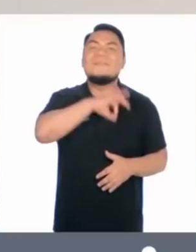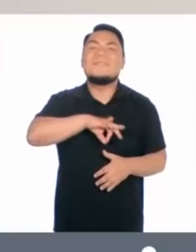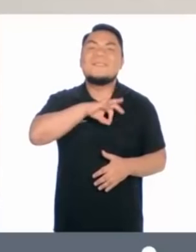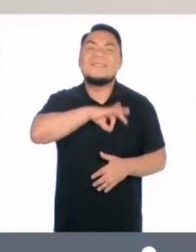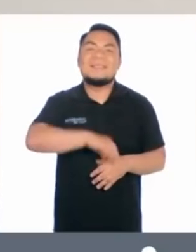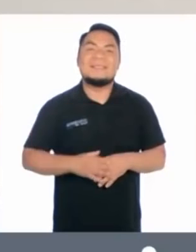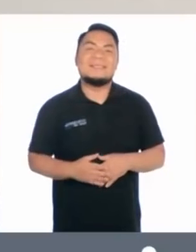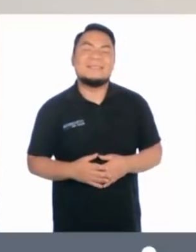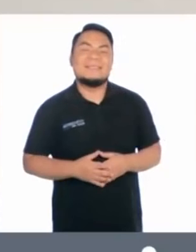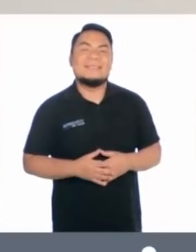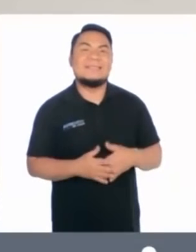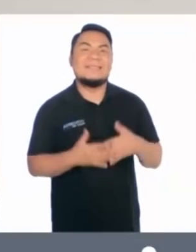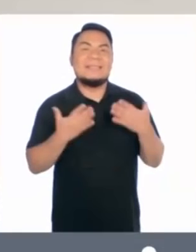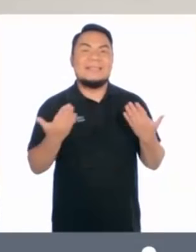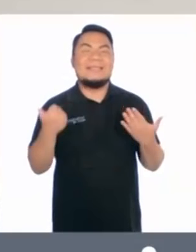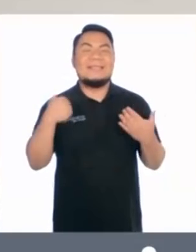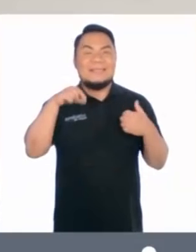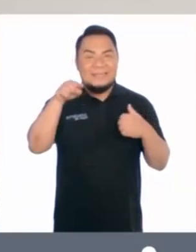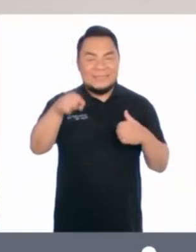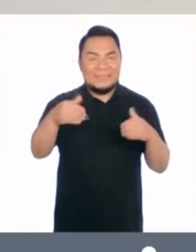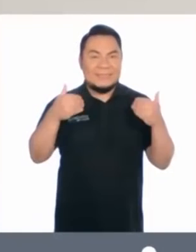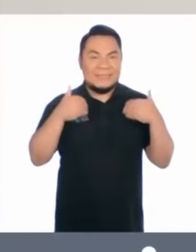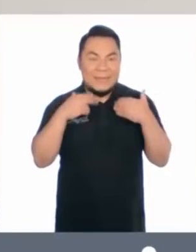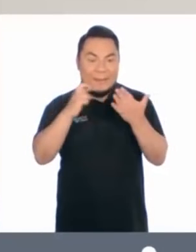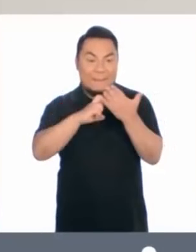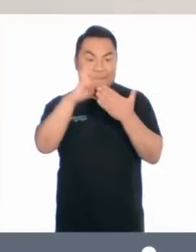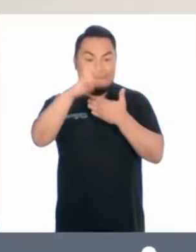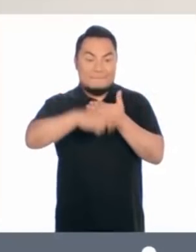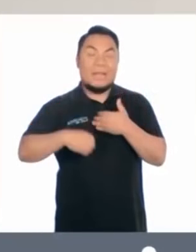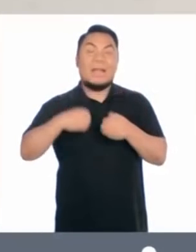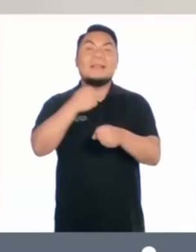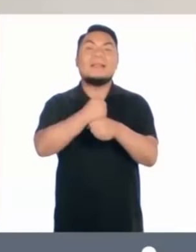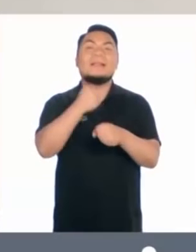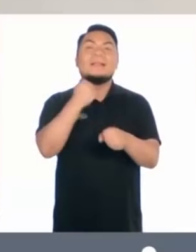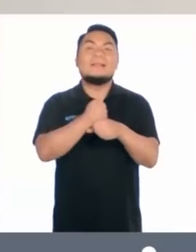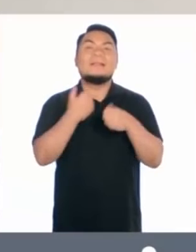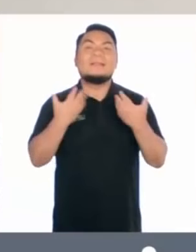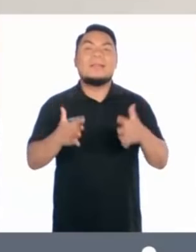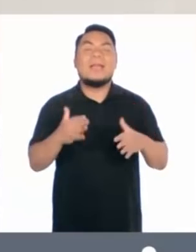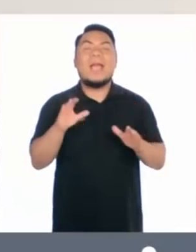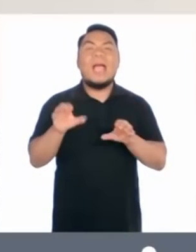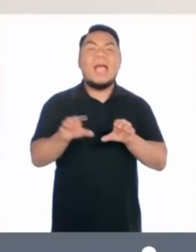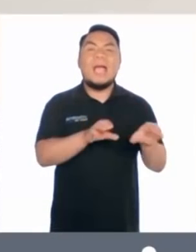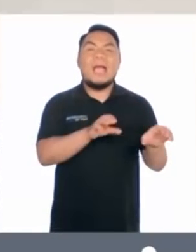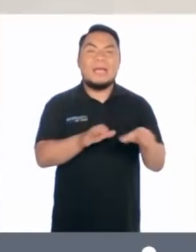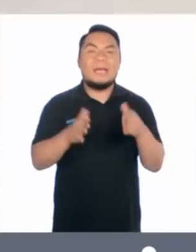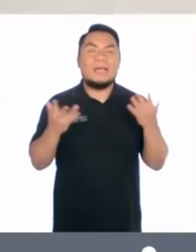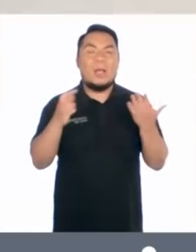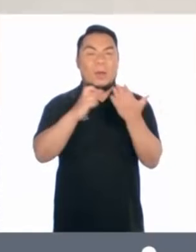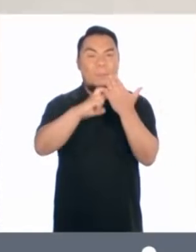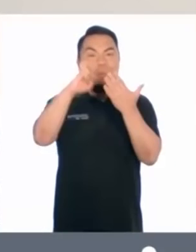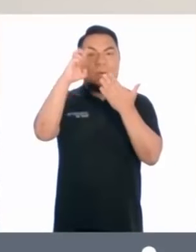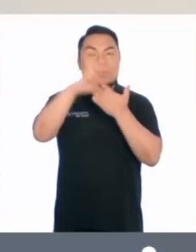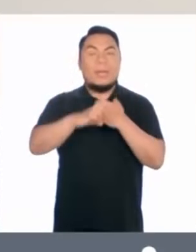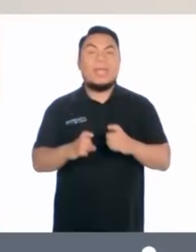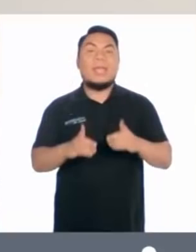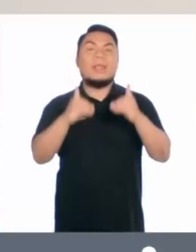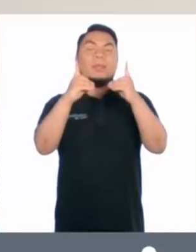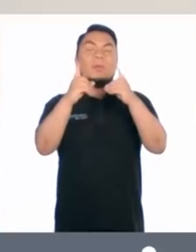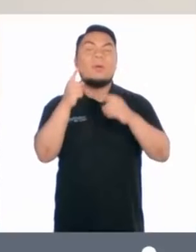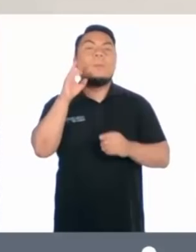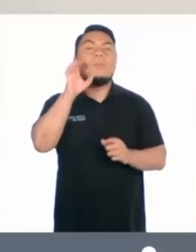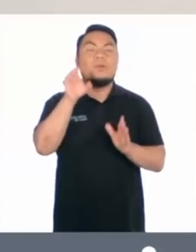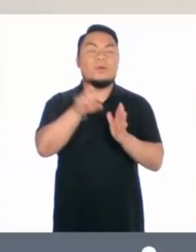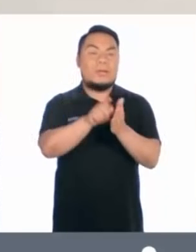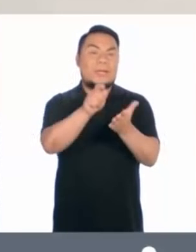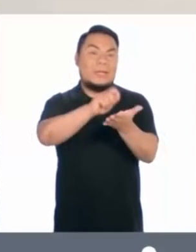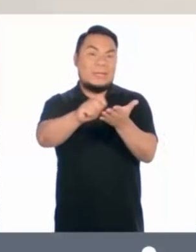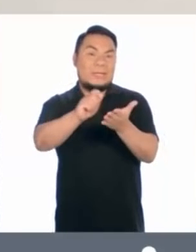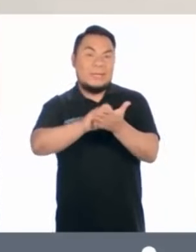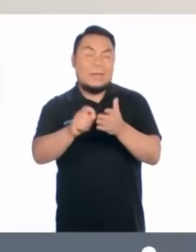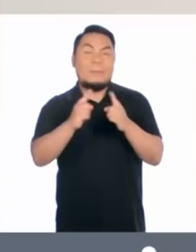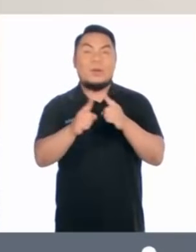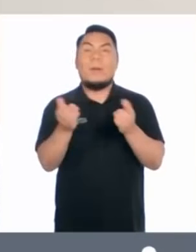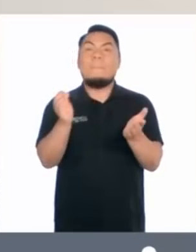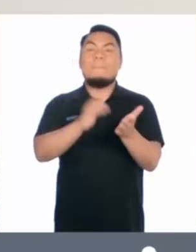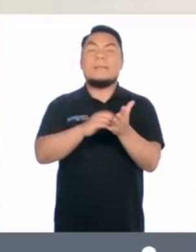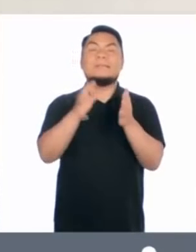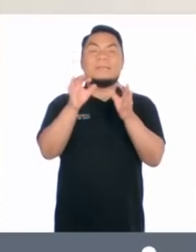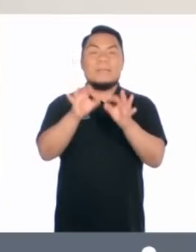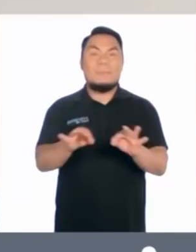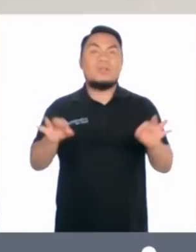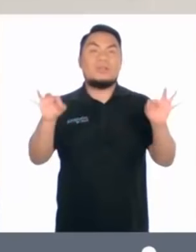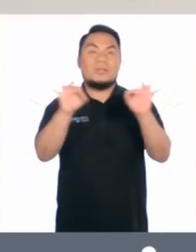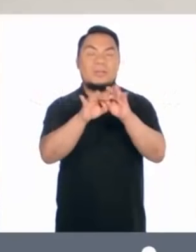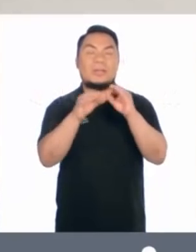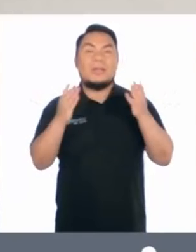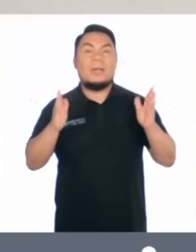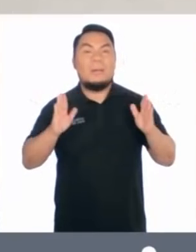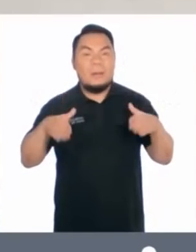beneficiarios. Yo ya tenía mi plan de negocio y había hecho un programa educativo por escrito, pero lo